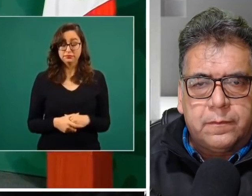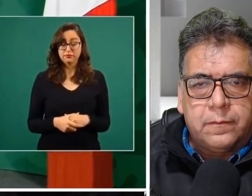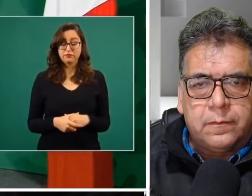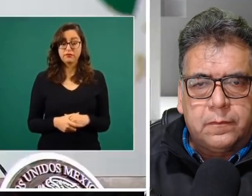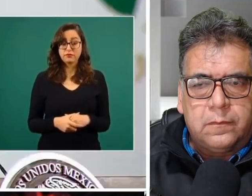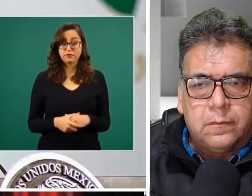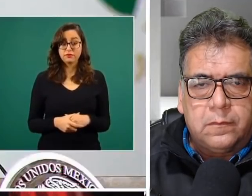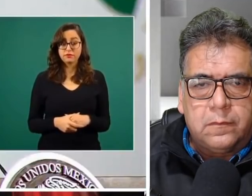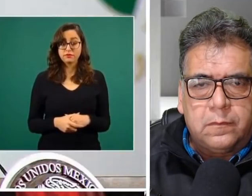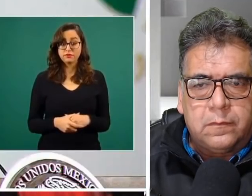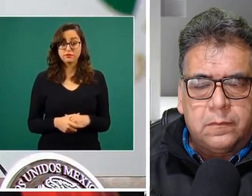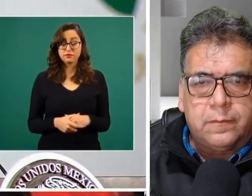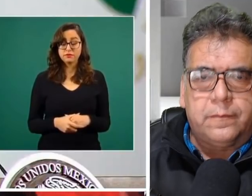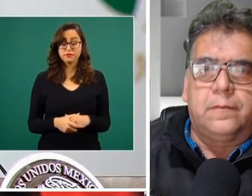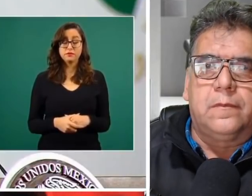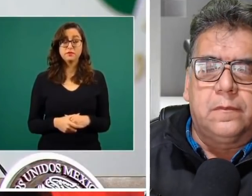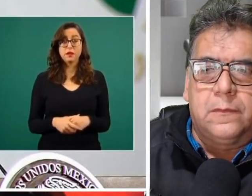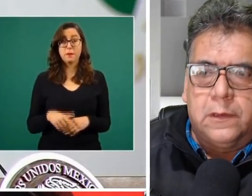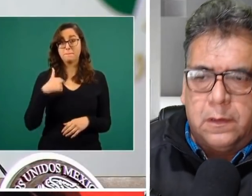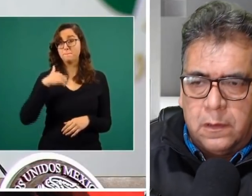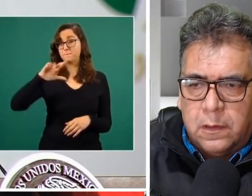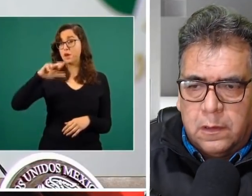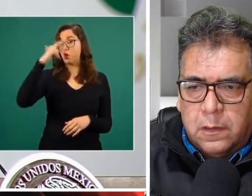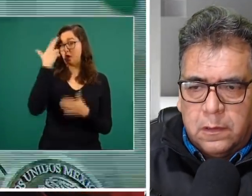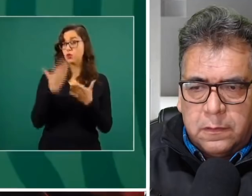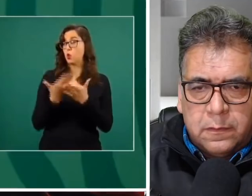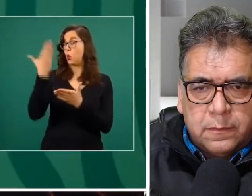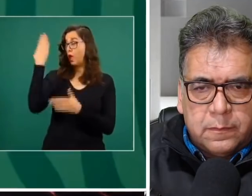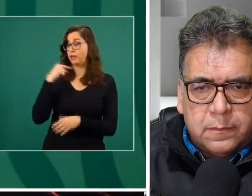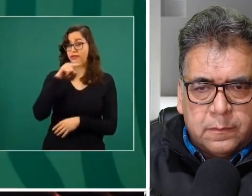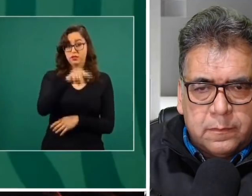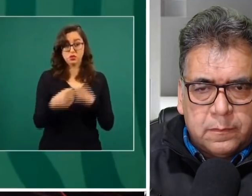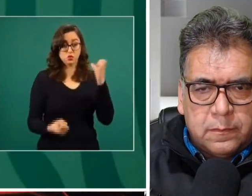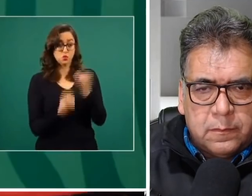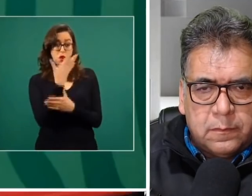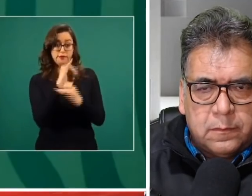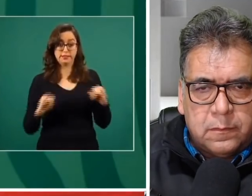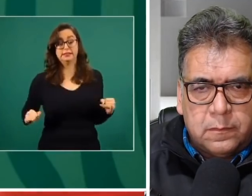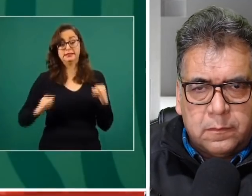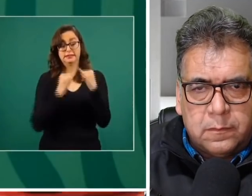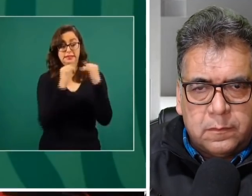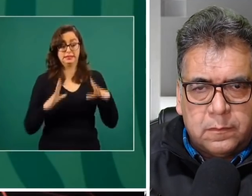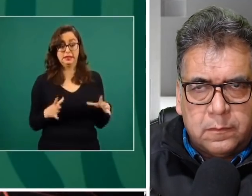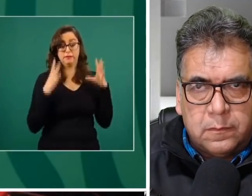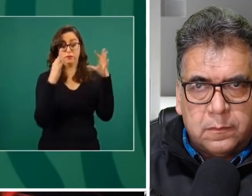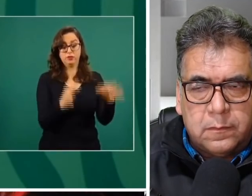este nuevo organismo, porque así querían resolverlo todo